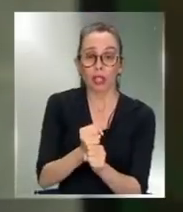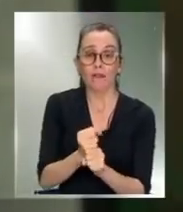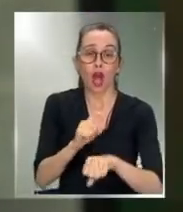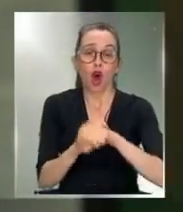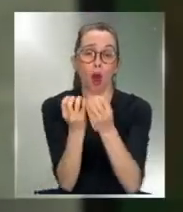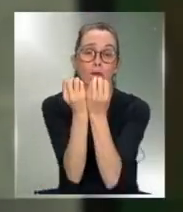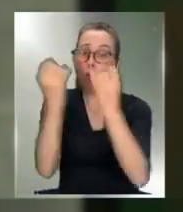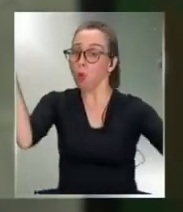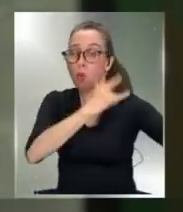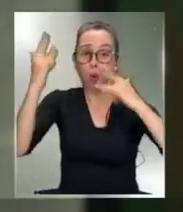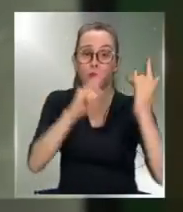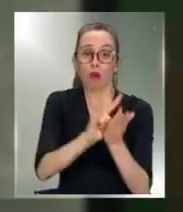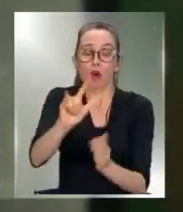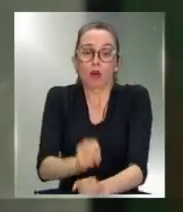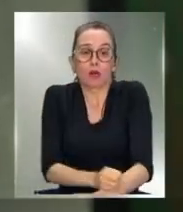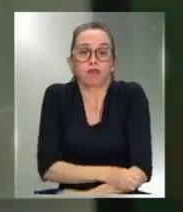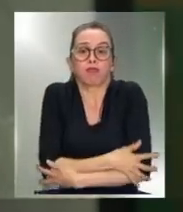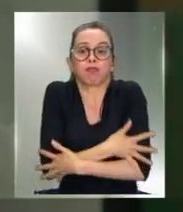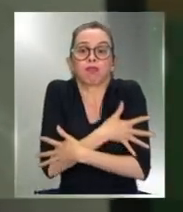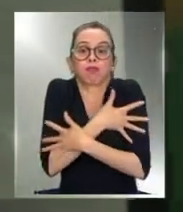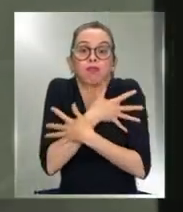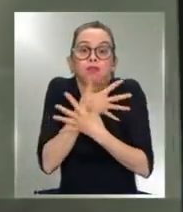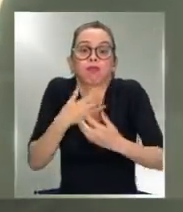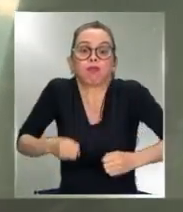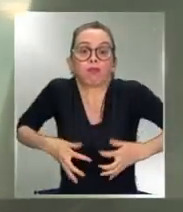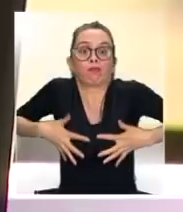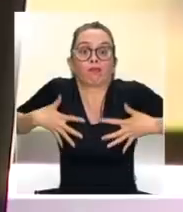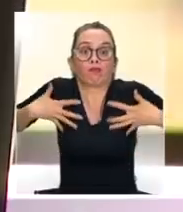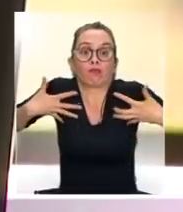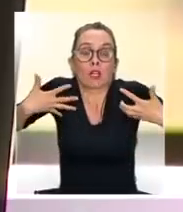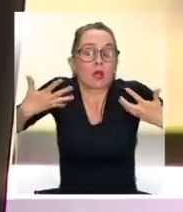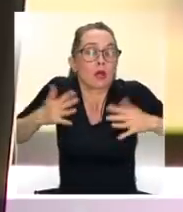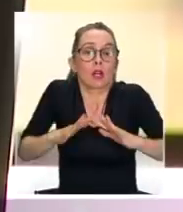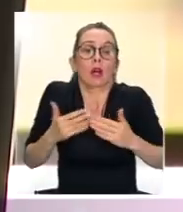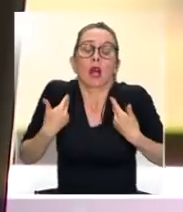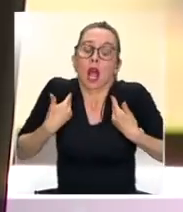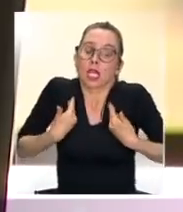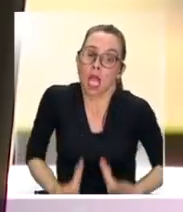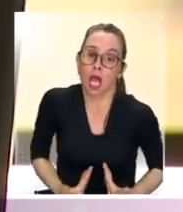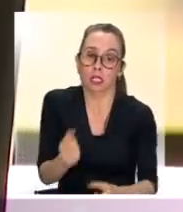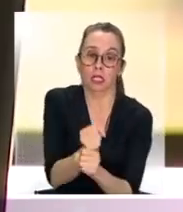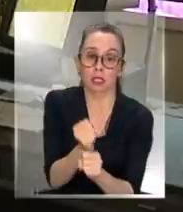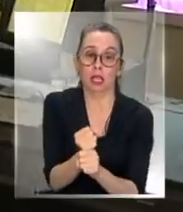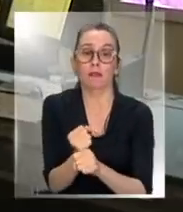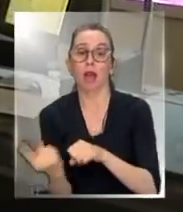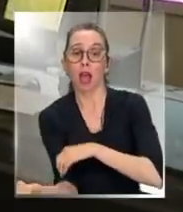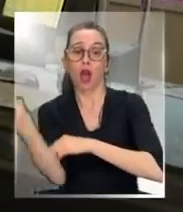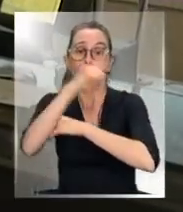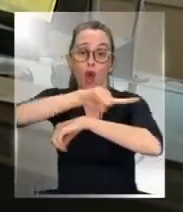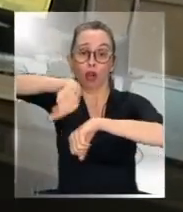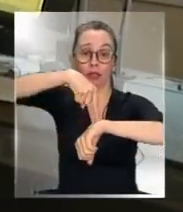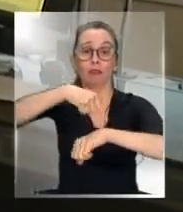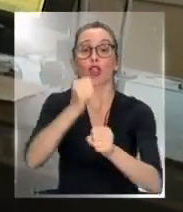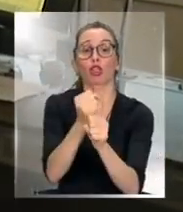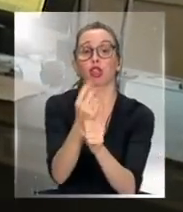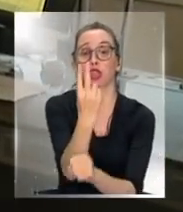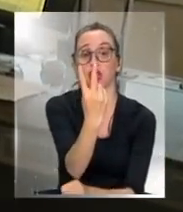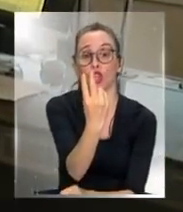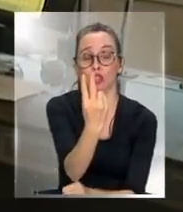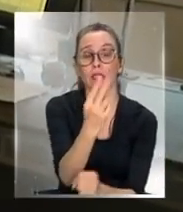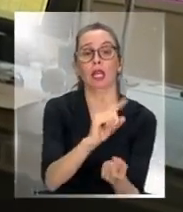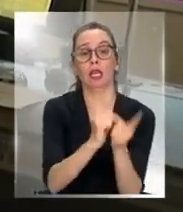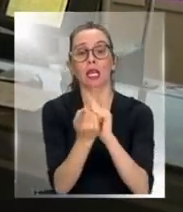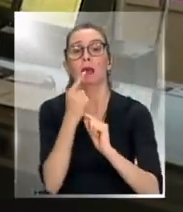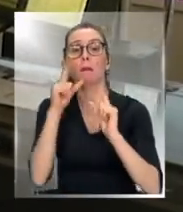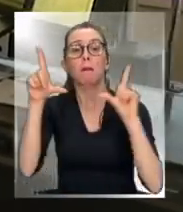peak y su adrenalina sube a los límites y ellos al final terminan muy cansados. Tenemos jornada de 12 horas, queremos avanzar hacia